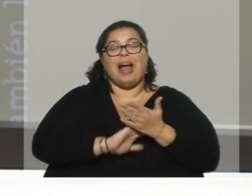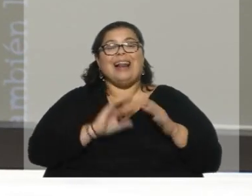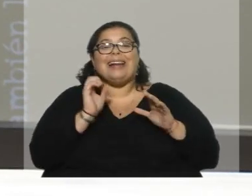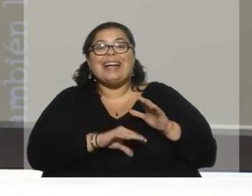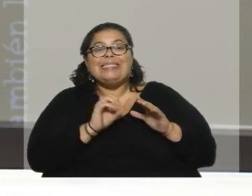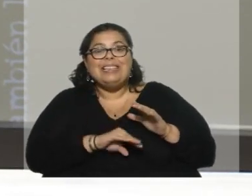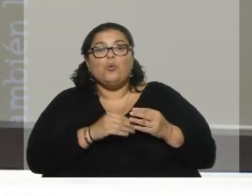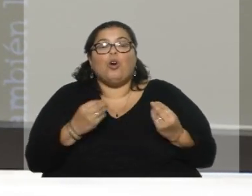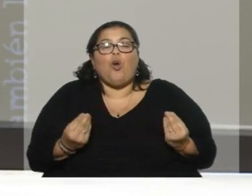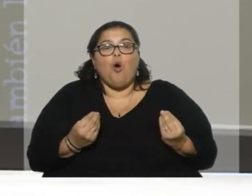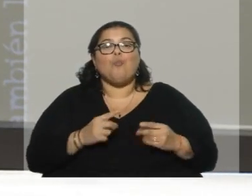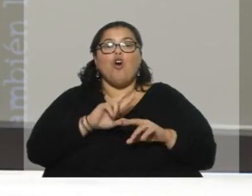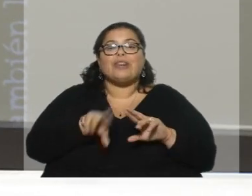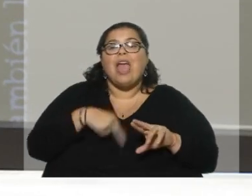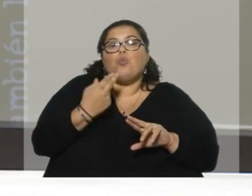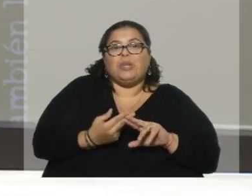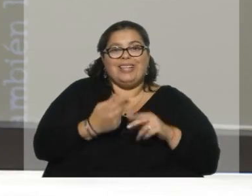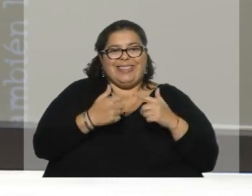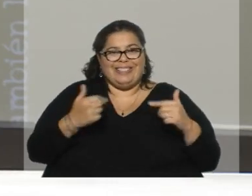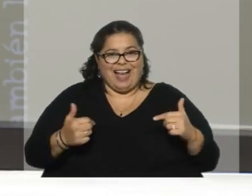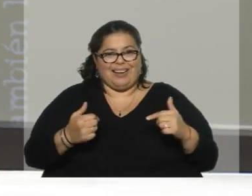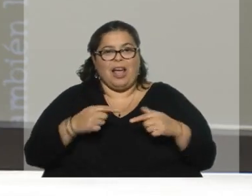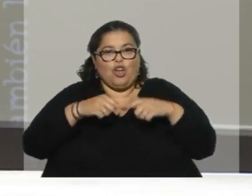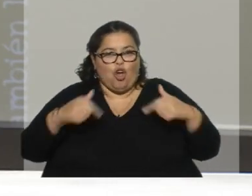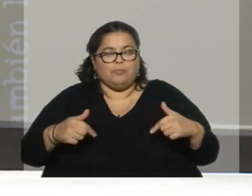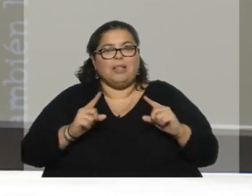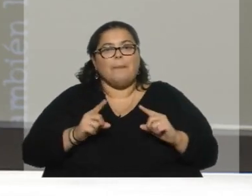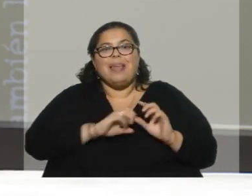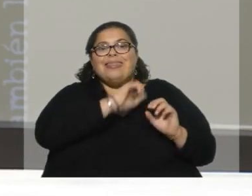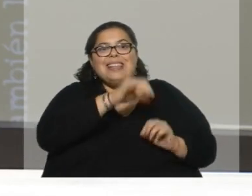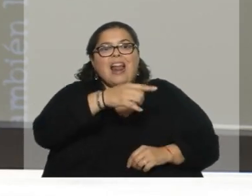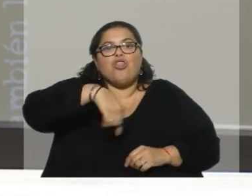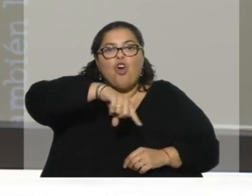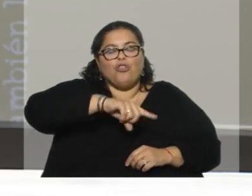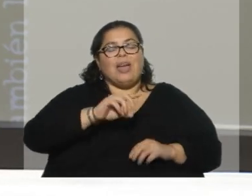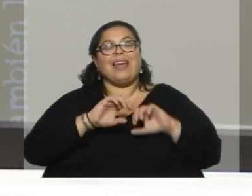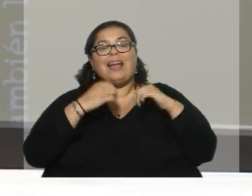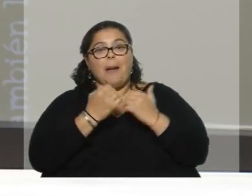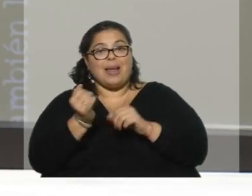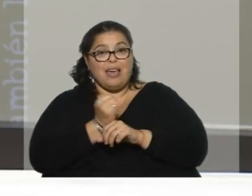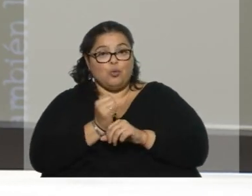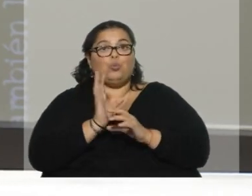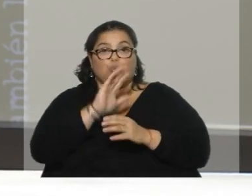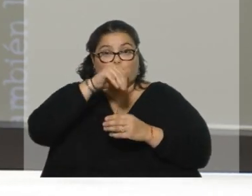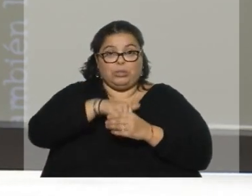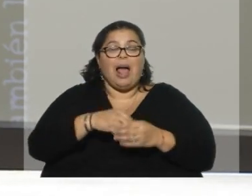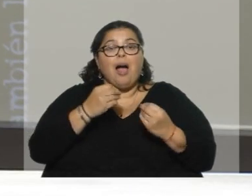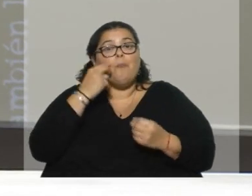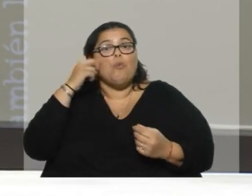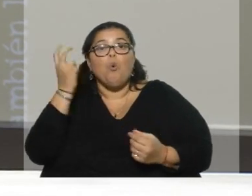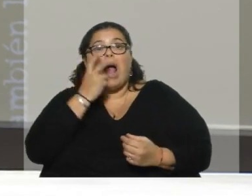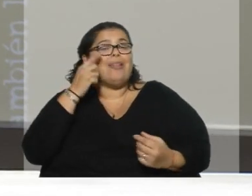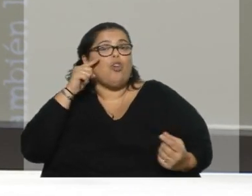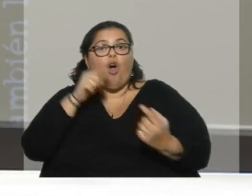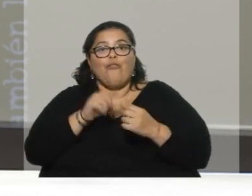reciclar y por reutilizar. La Cámara de Industrias, como decíamos antes, se ha involucrado intentando cumplir con las metas que se ha propuesto el